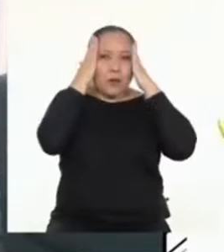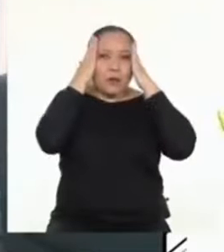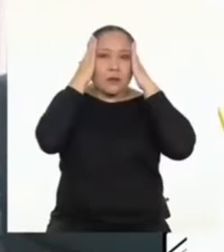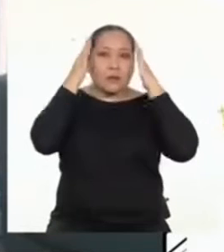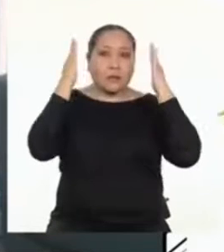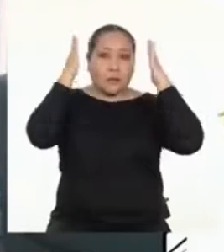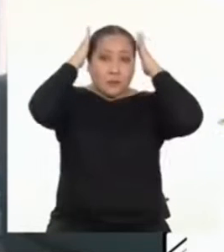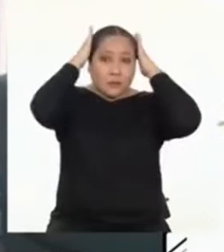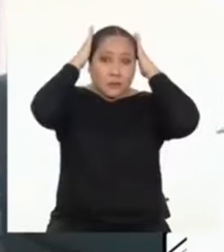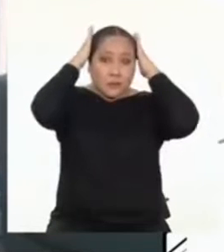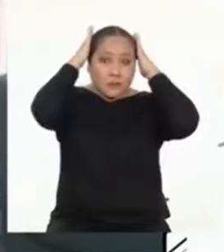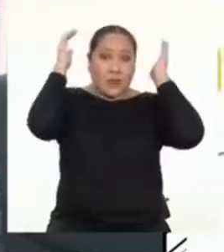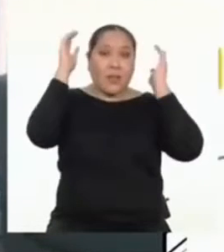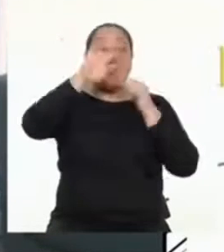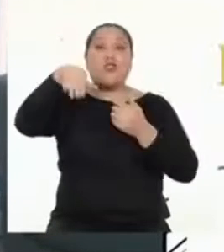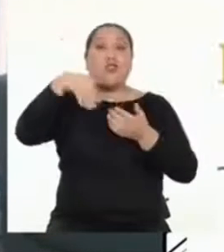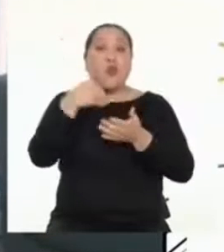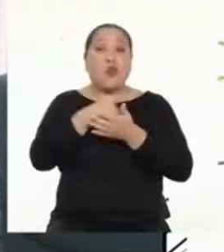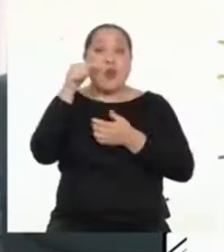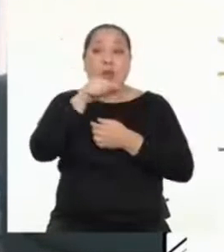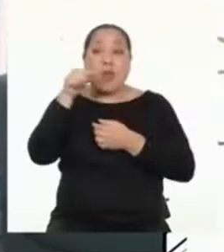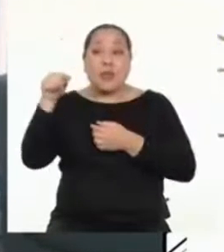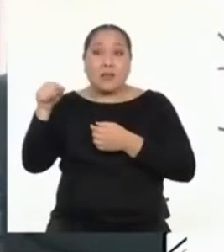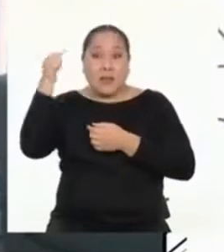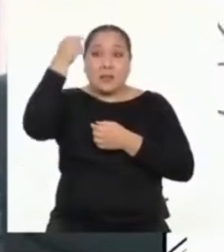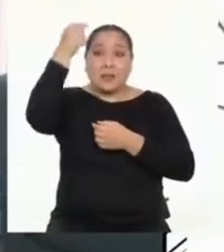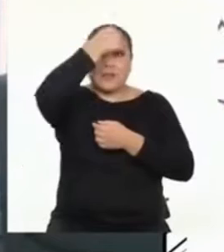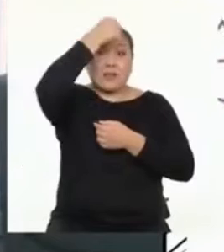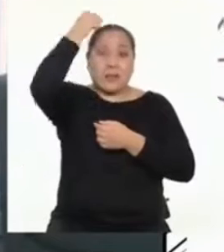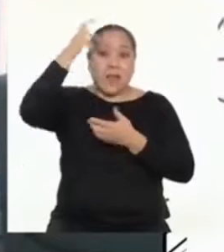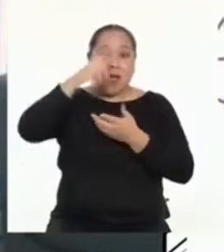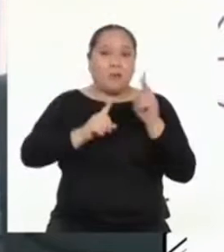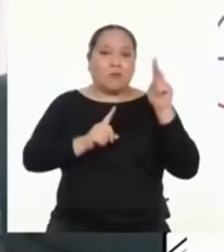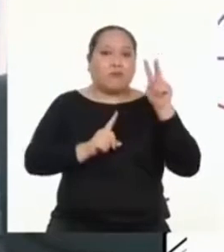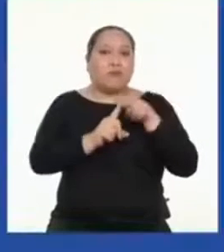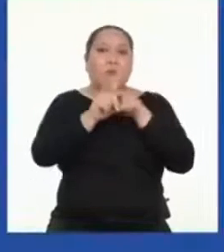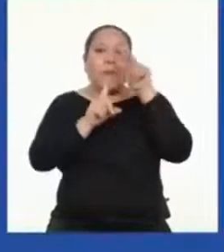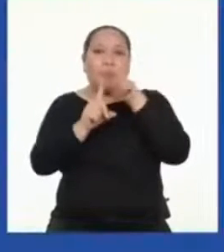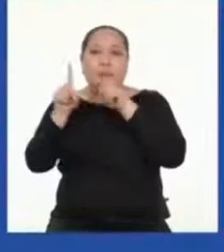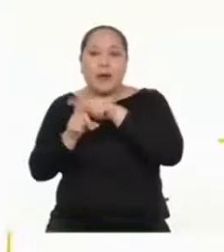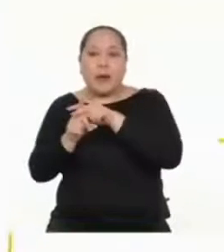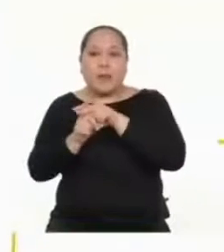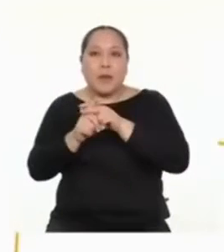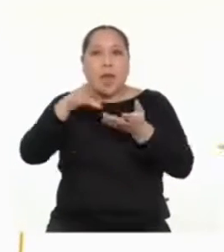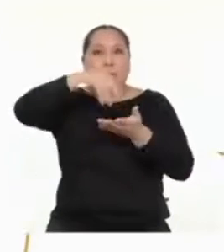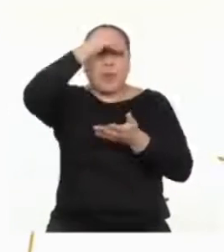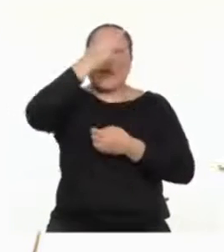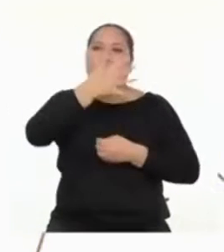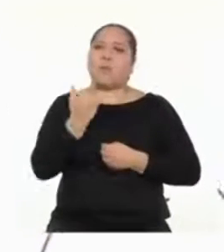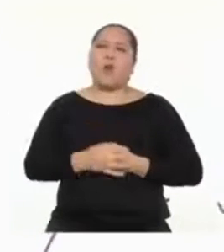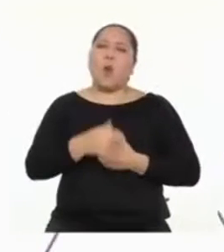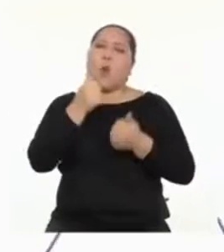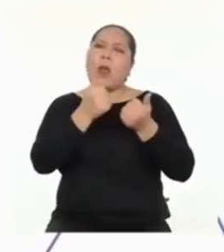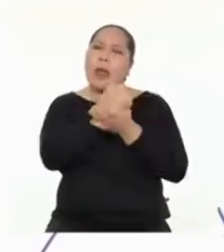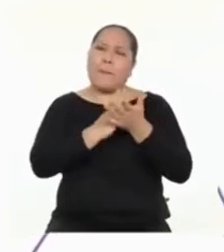temporal. Y todo esto, al momento que aprendemos, se va activando para poder aprender de la mejor forma. ¿Qué